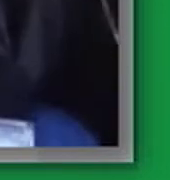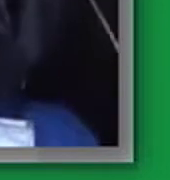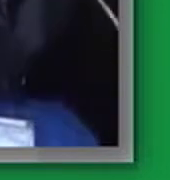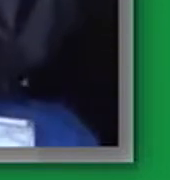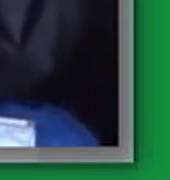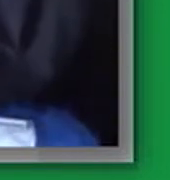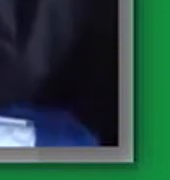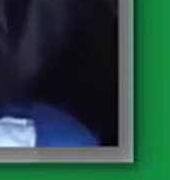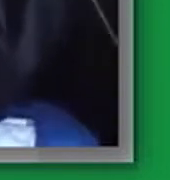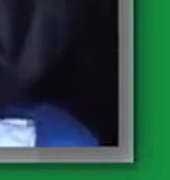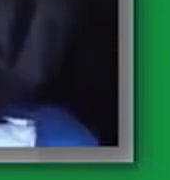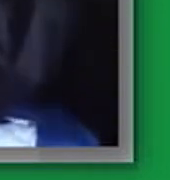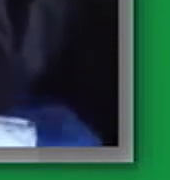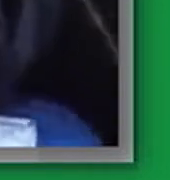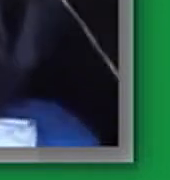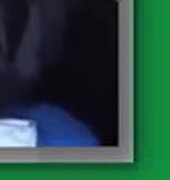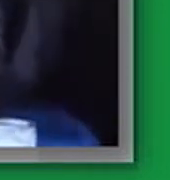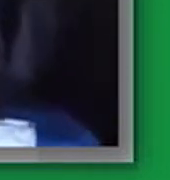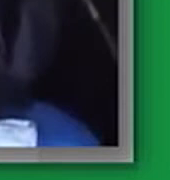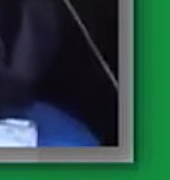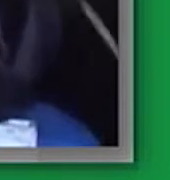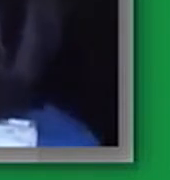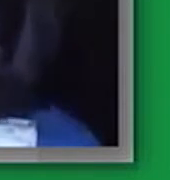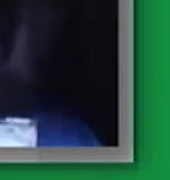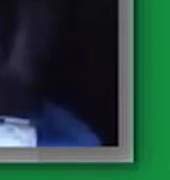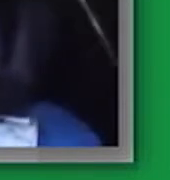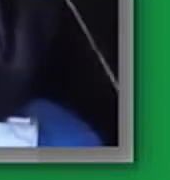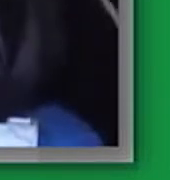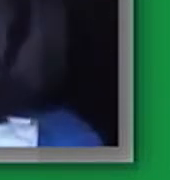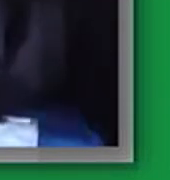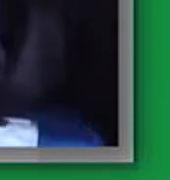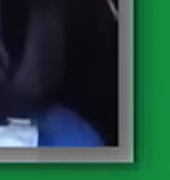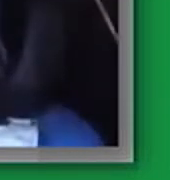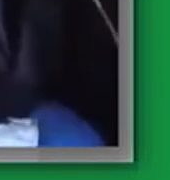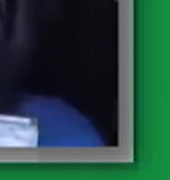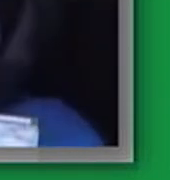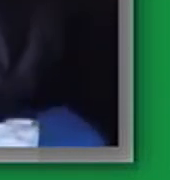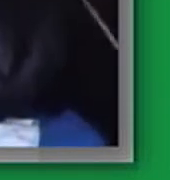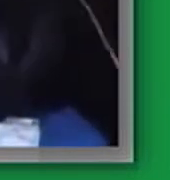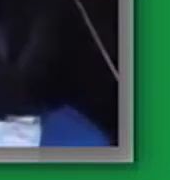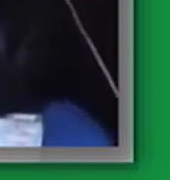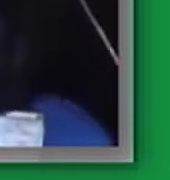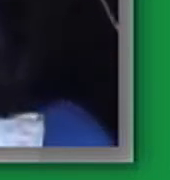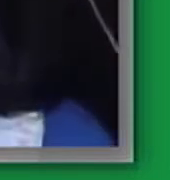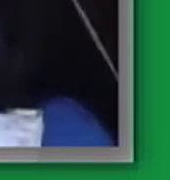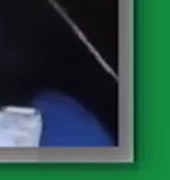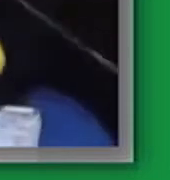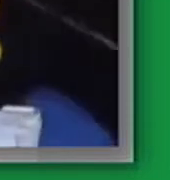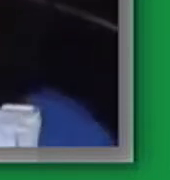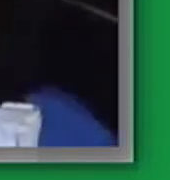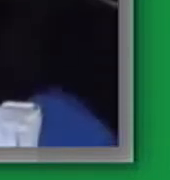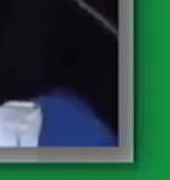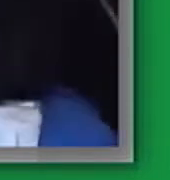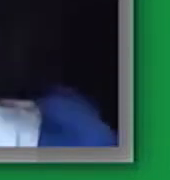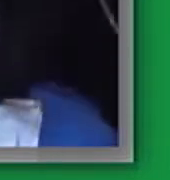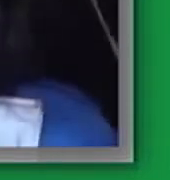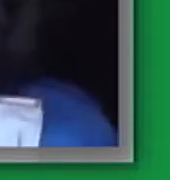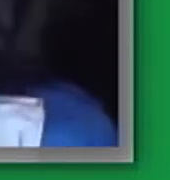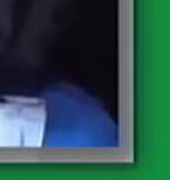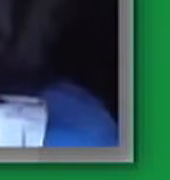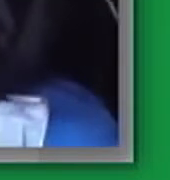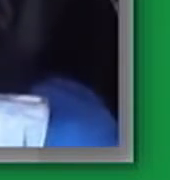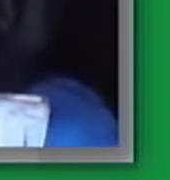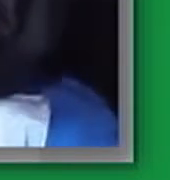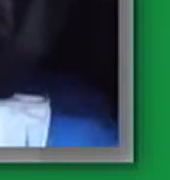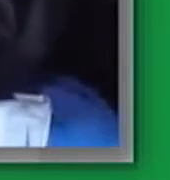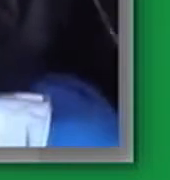personajes y a viajar por unos paisajes bien bonitos unas cosas hermosísimas fíjense es la hora